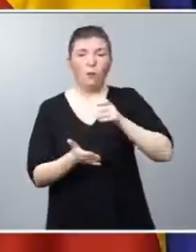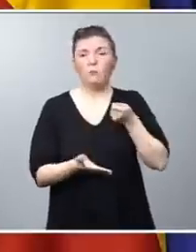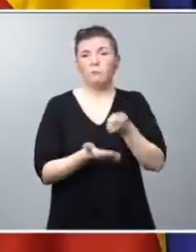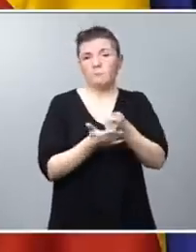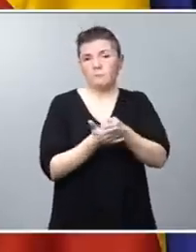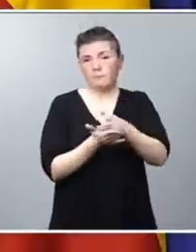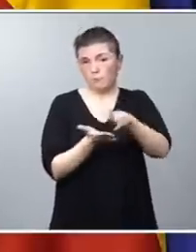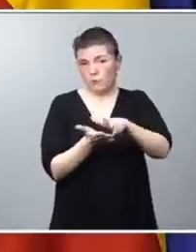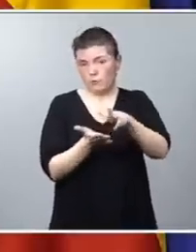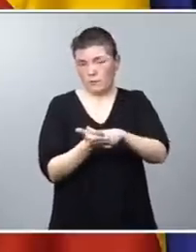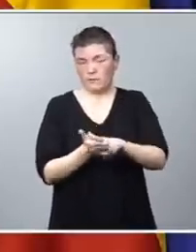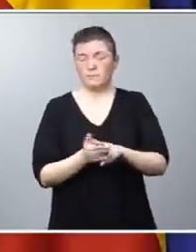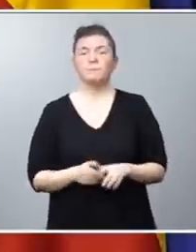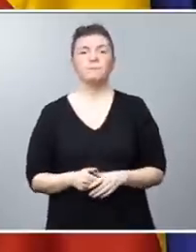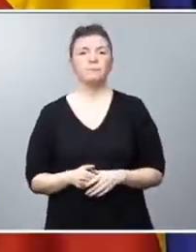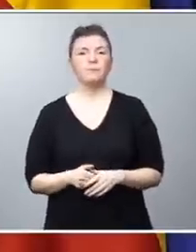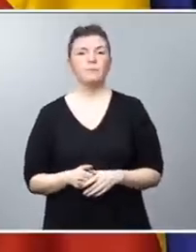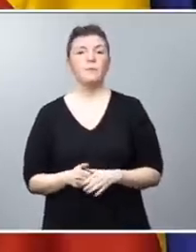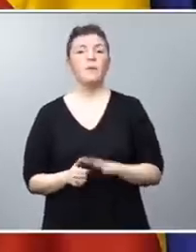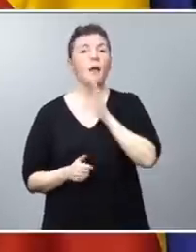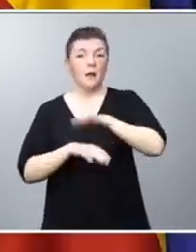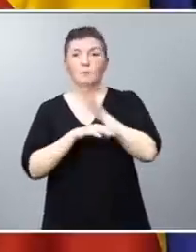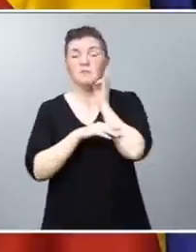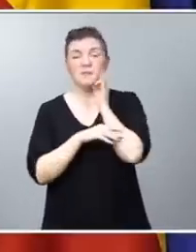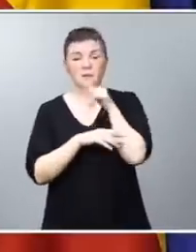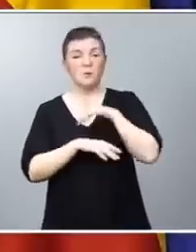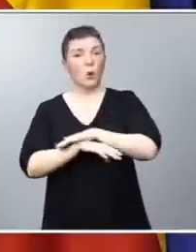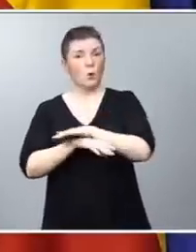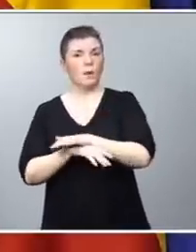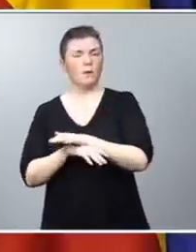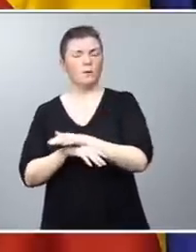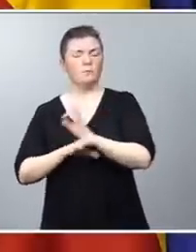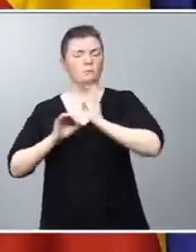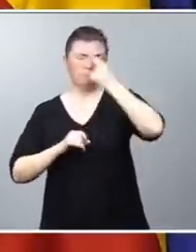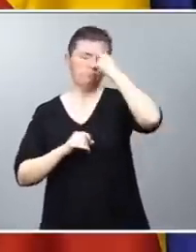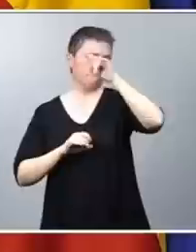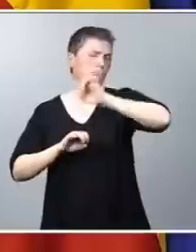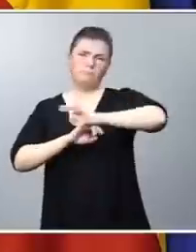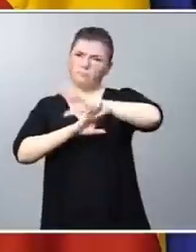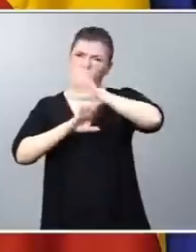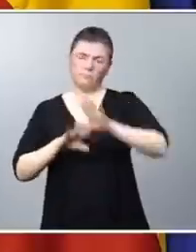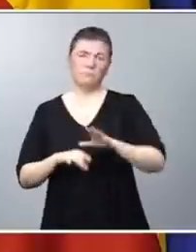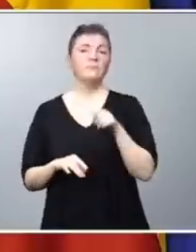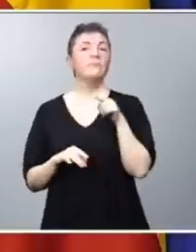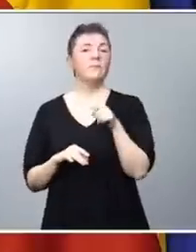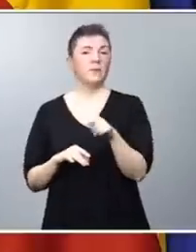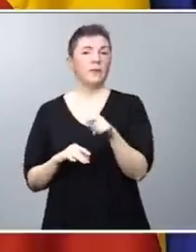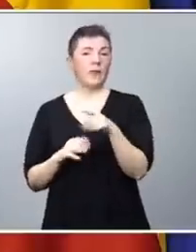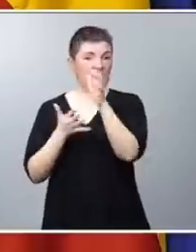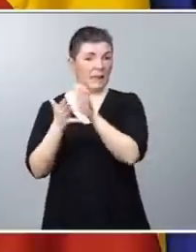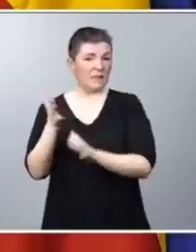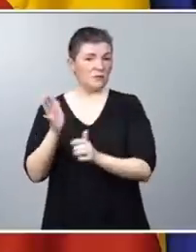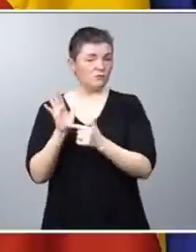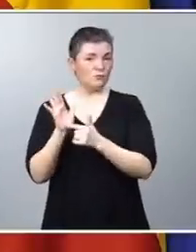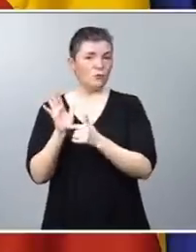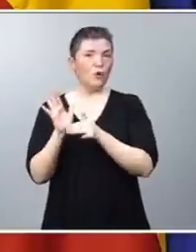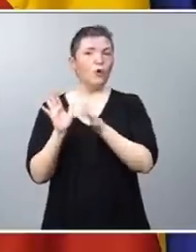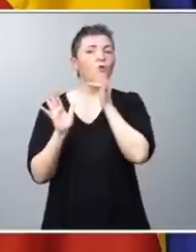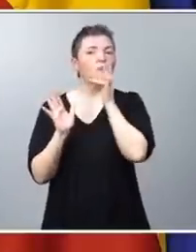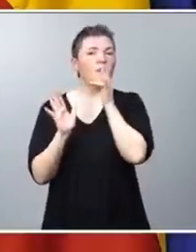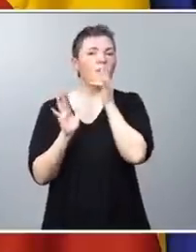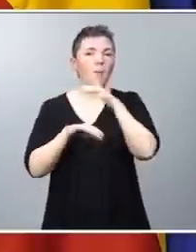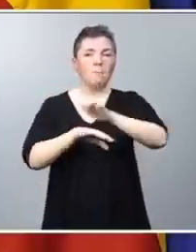hipoteca. Como decía la ministra, este Gobierno es plenamente consciente de que este texto todavía no cuenta con la mayoría